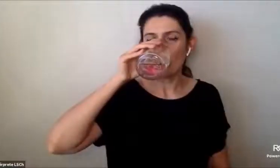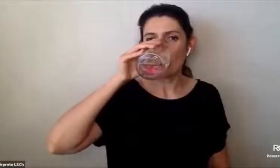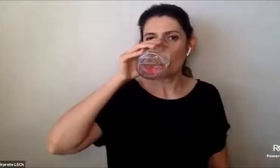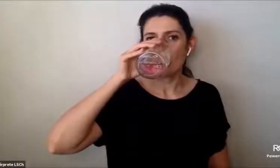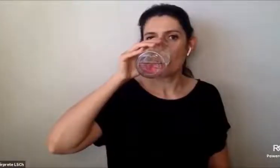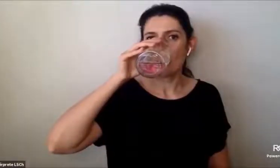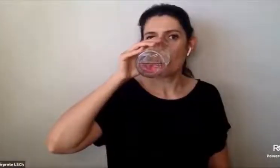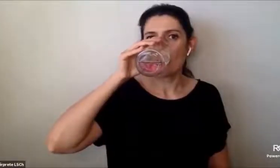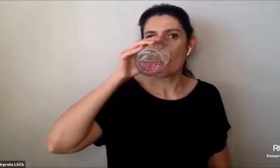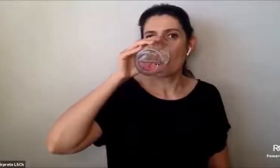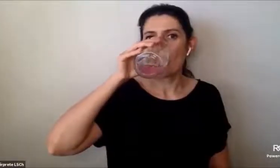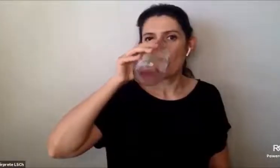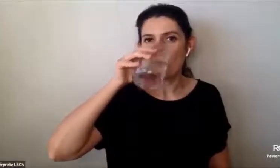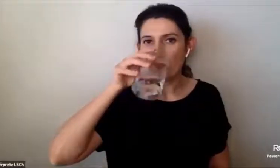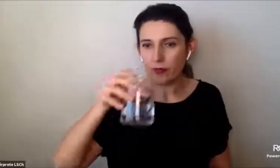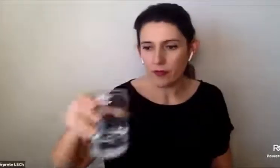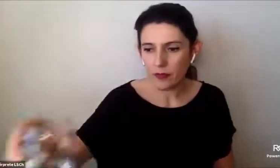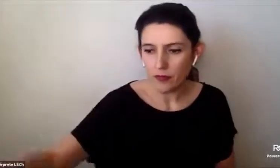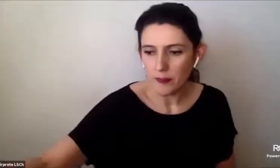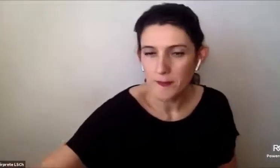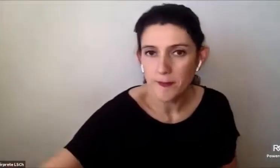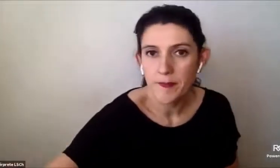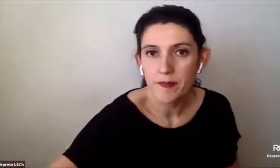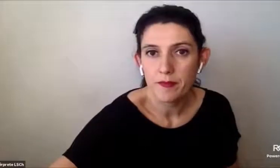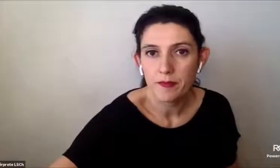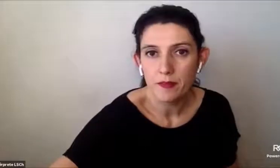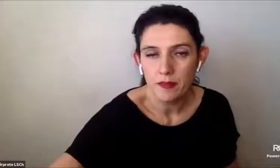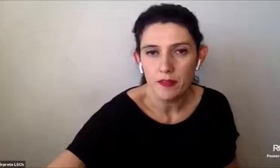muchas gracias María Rosa